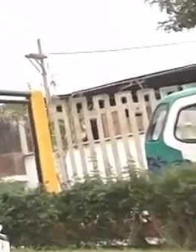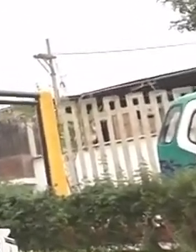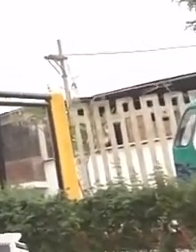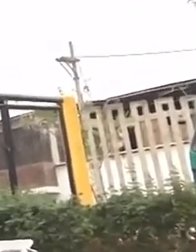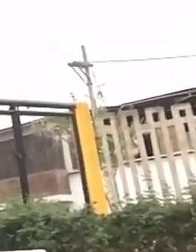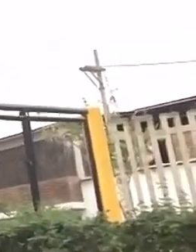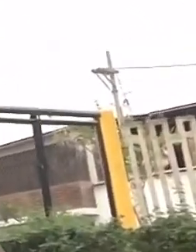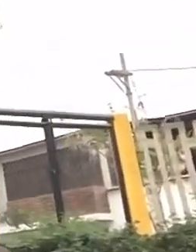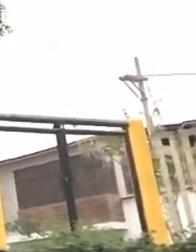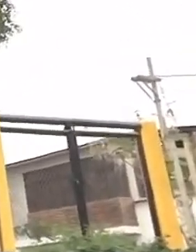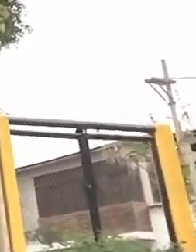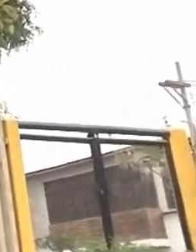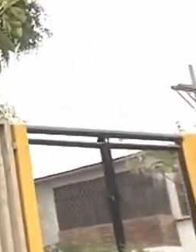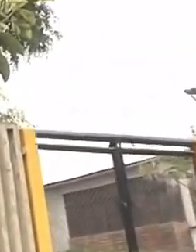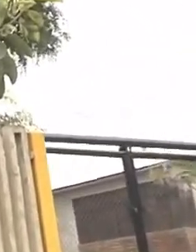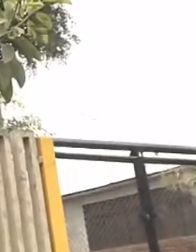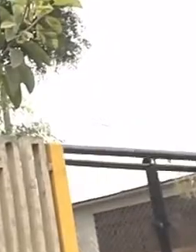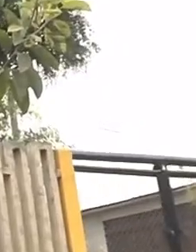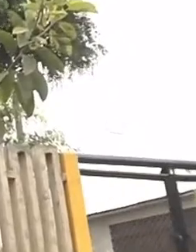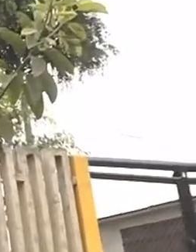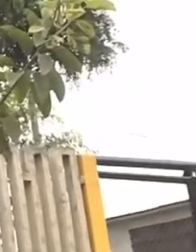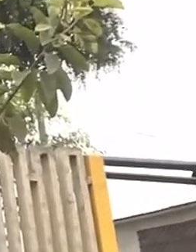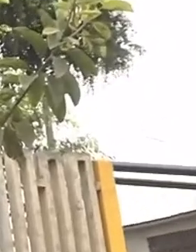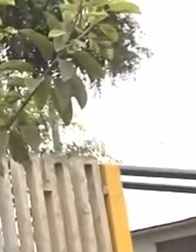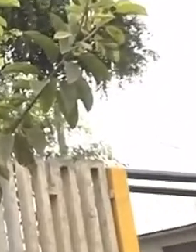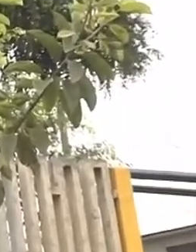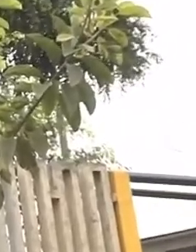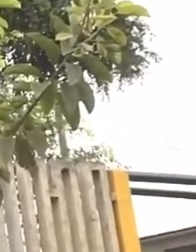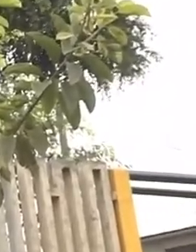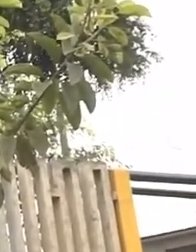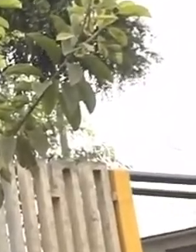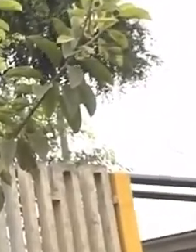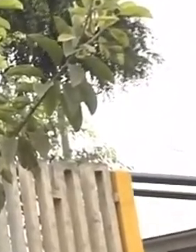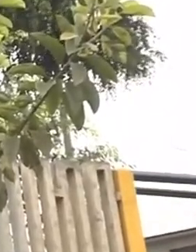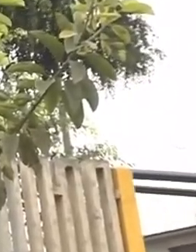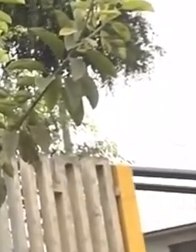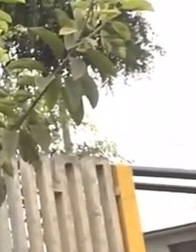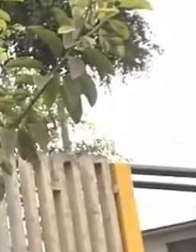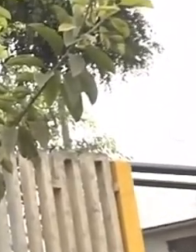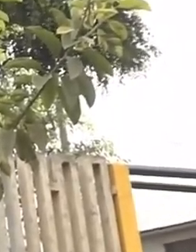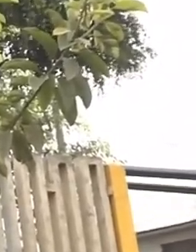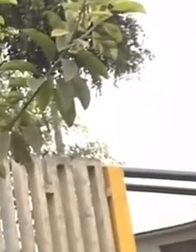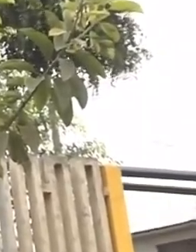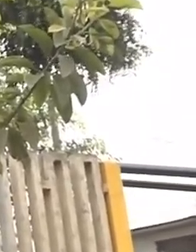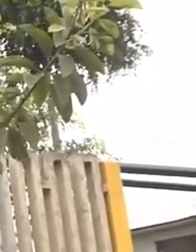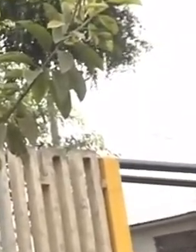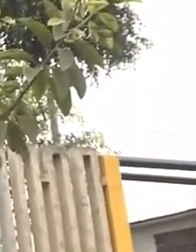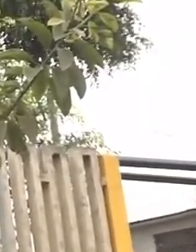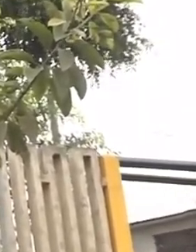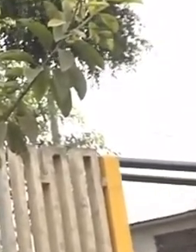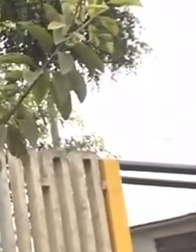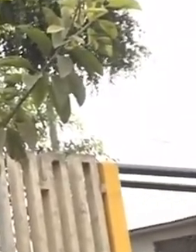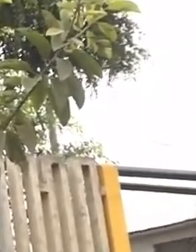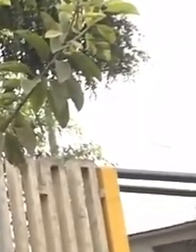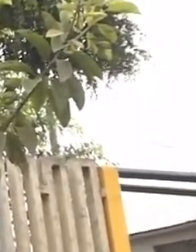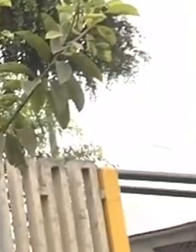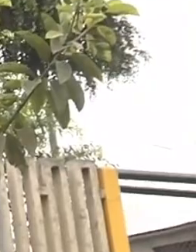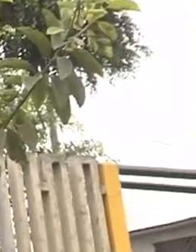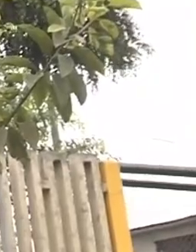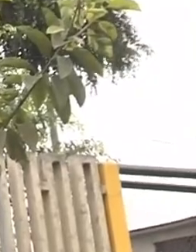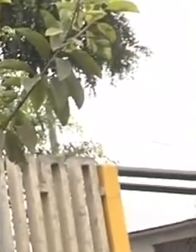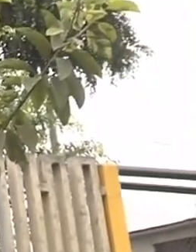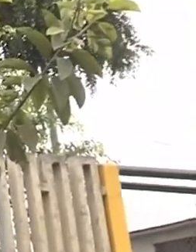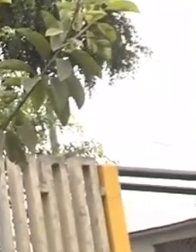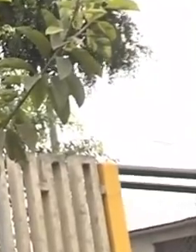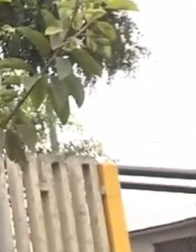monariza, sin ya tu estir y sonrisa, te fiera tu madre, no le de ti, me voy,